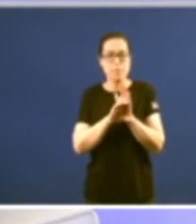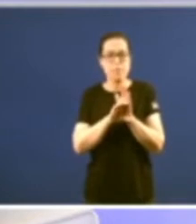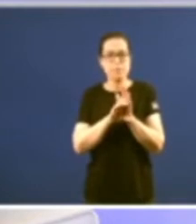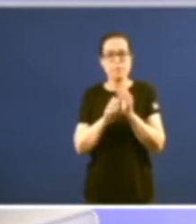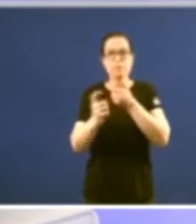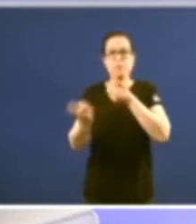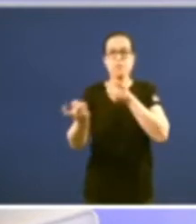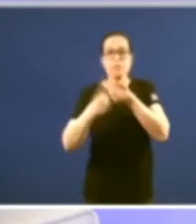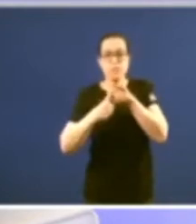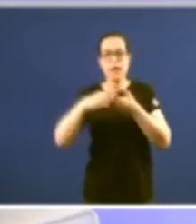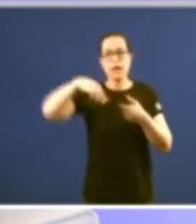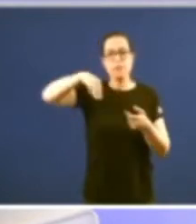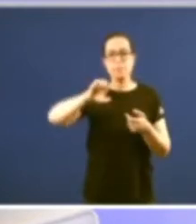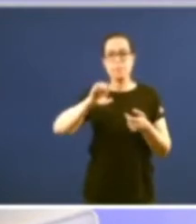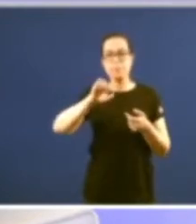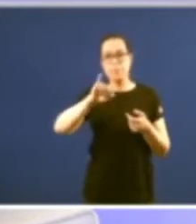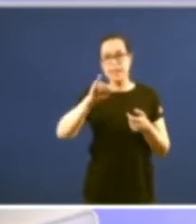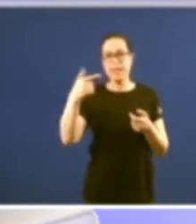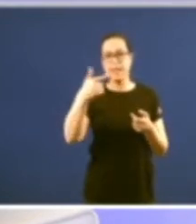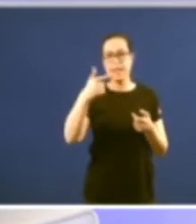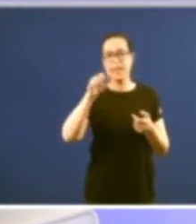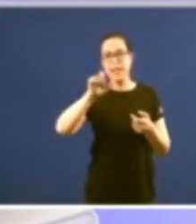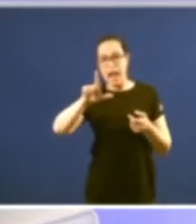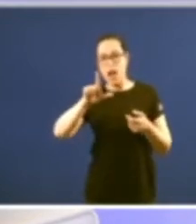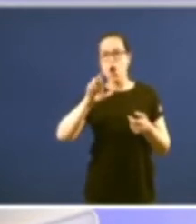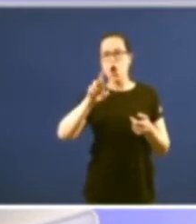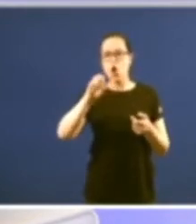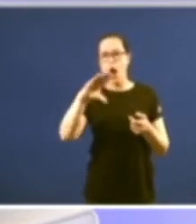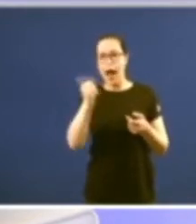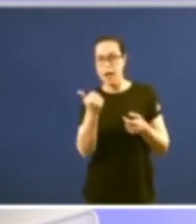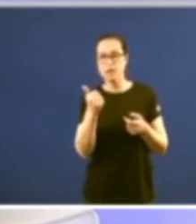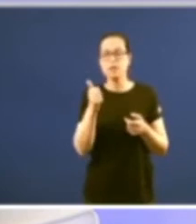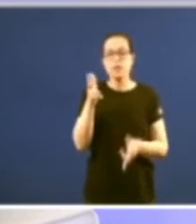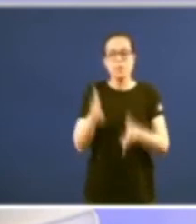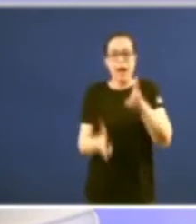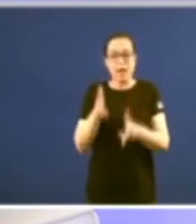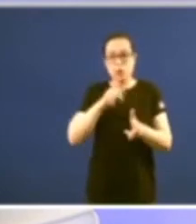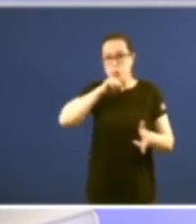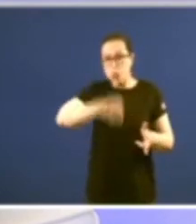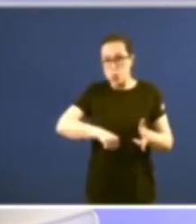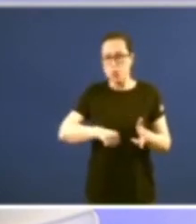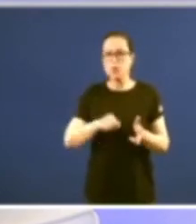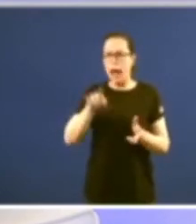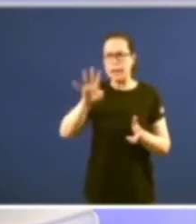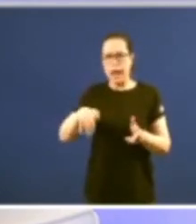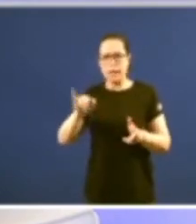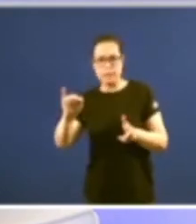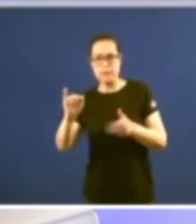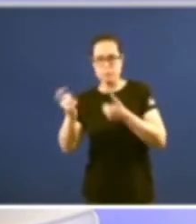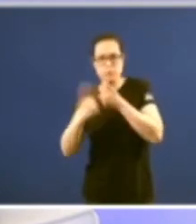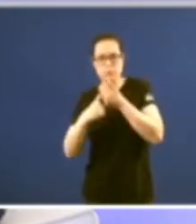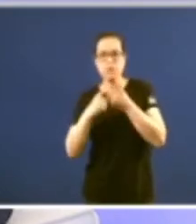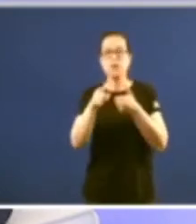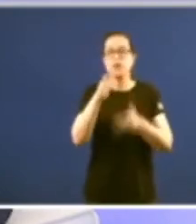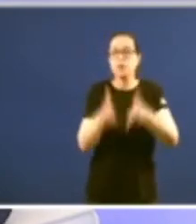portavoz de Miquel Roca non ha sido o nacionalismo o nacionalismo vasco o nacionalismo catalán sí pero non o vasco que non estuvo presente e